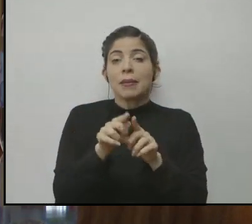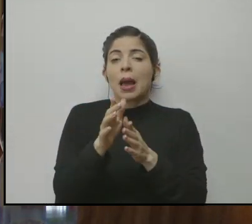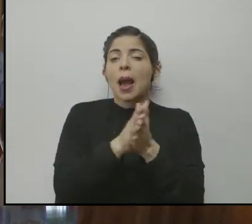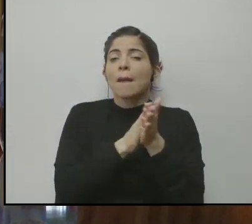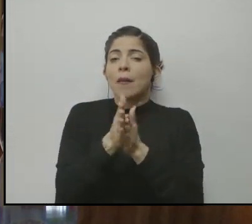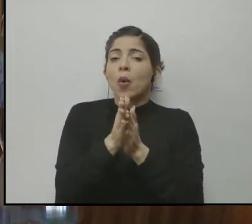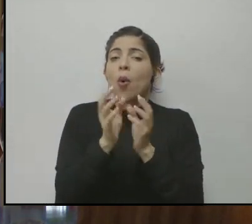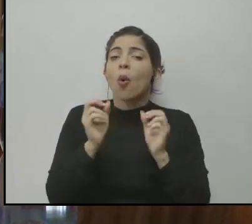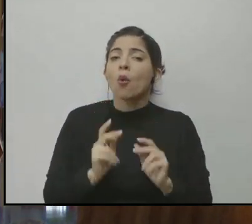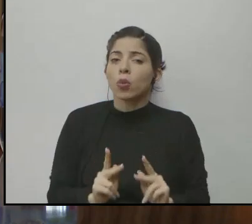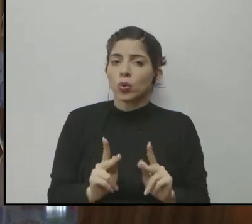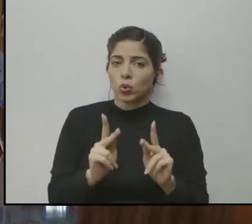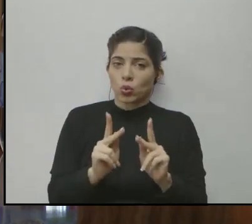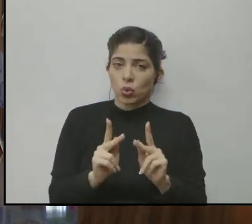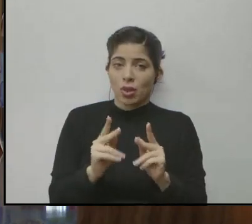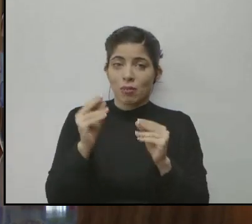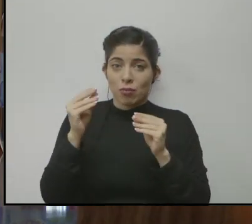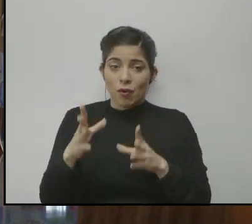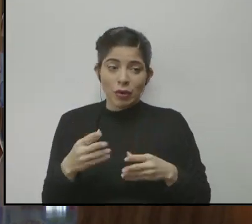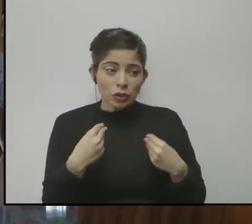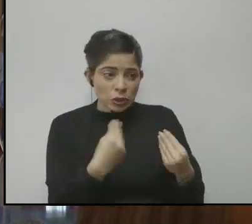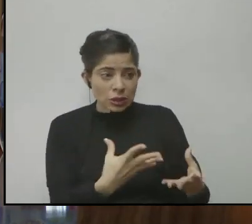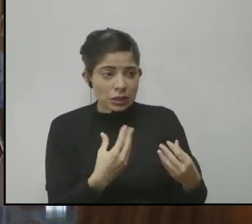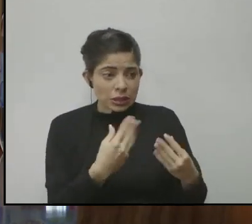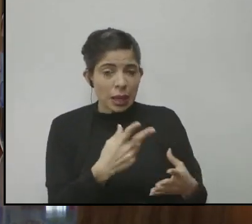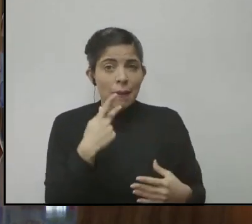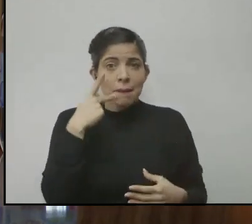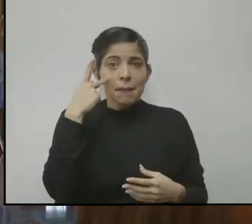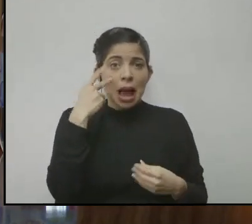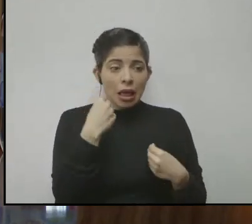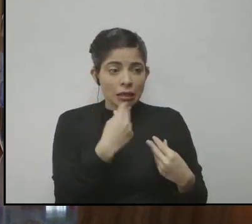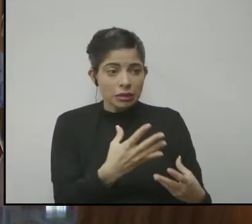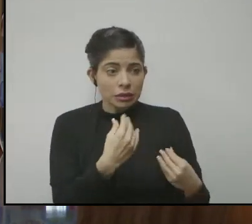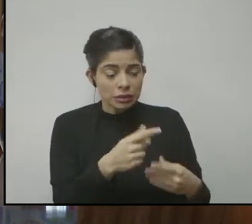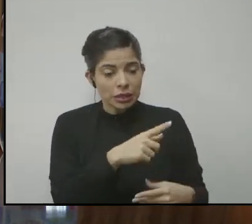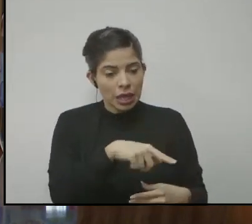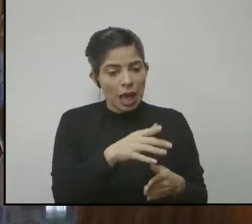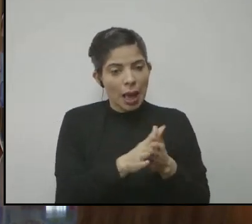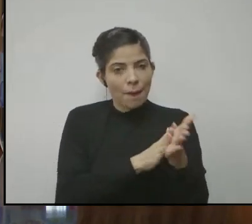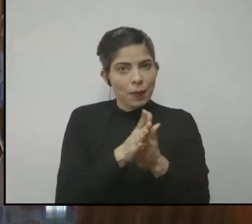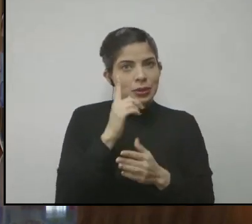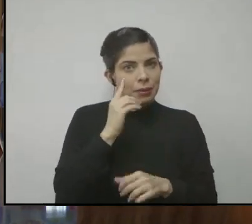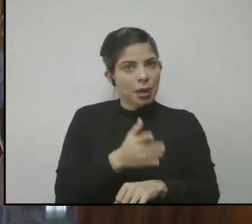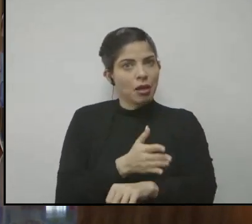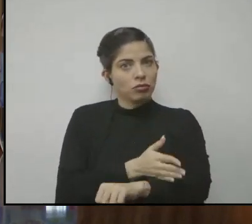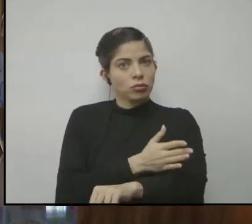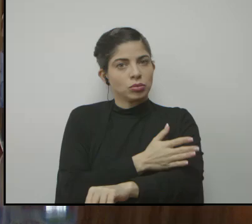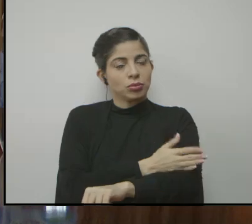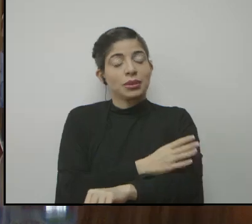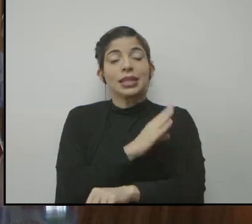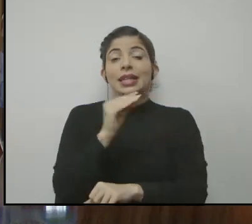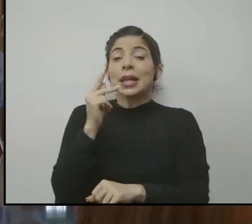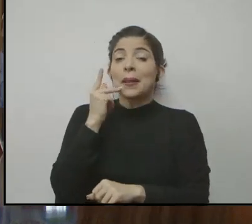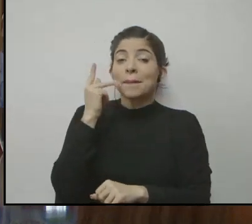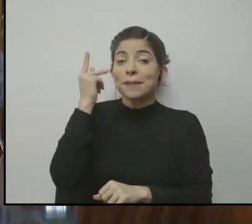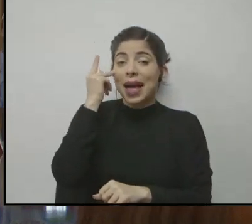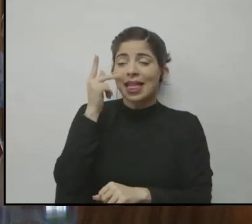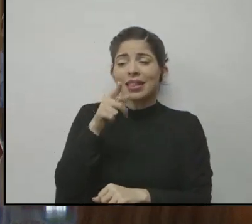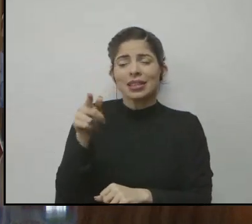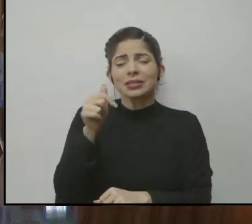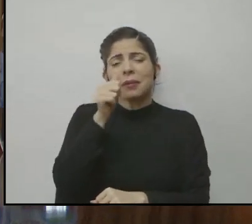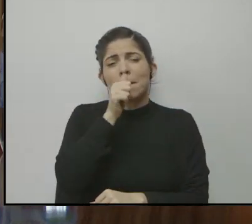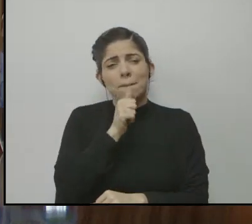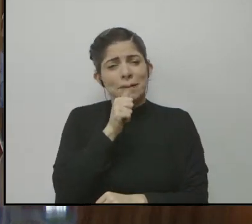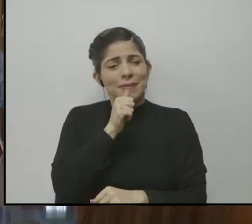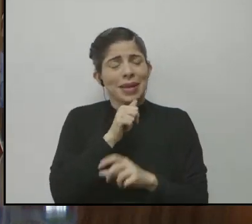todas esas oportunidades que les dan sus docentes, que les dan sus padres de familia para poder avanzar y pues los papás, la paciencia